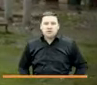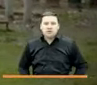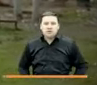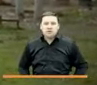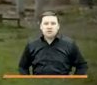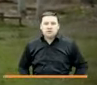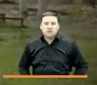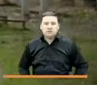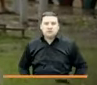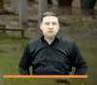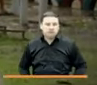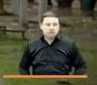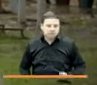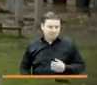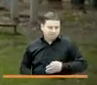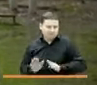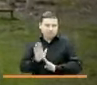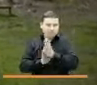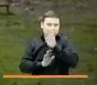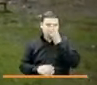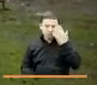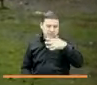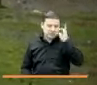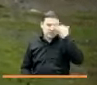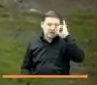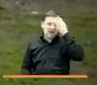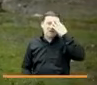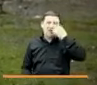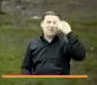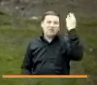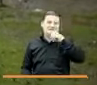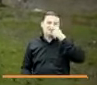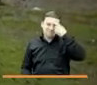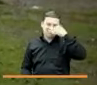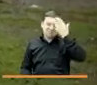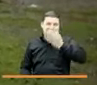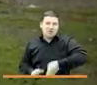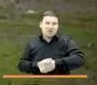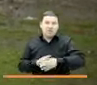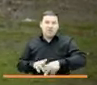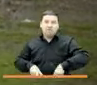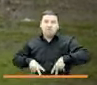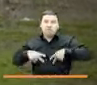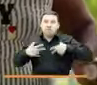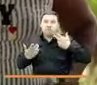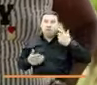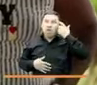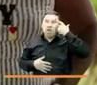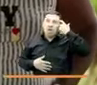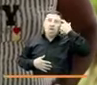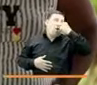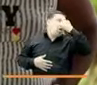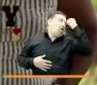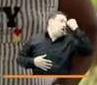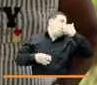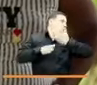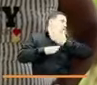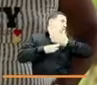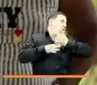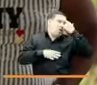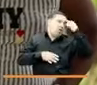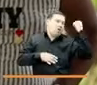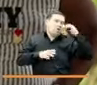y a echar para adelante porque eso es algo que tiene que olvidarse porque toda la vida uno puede andar en ese problema en ese